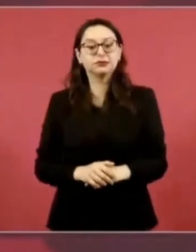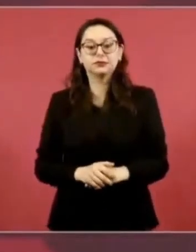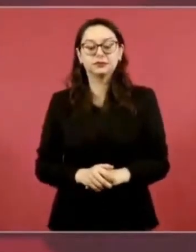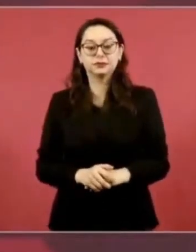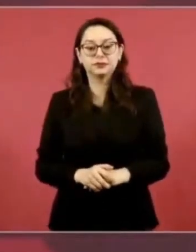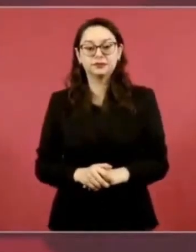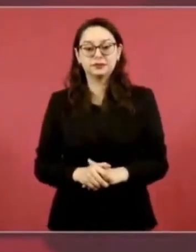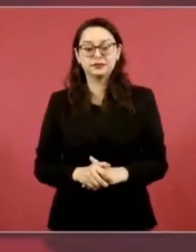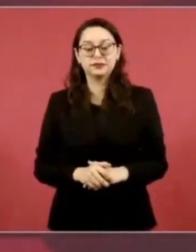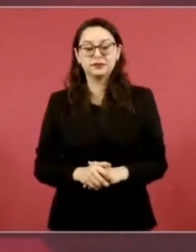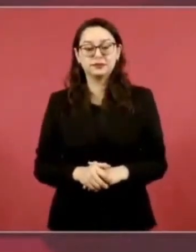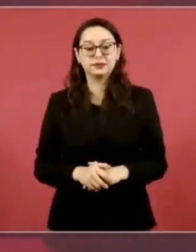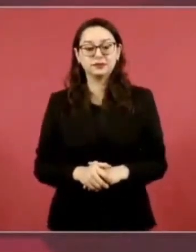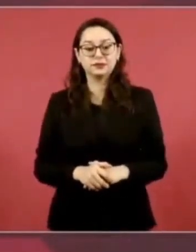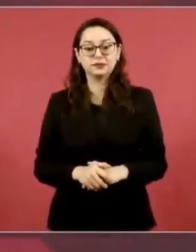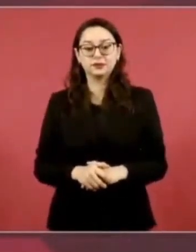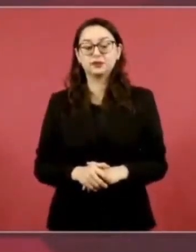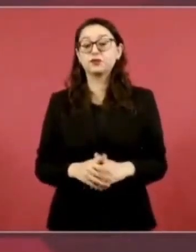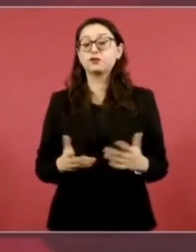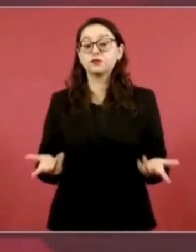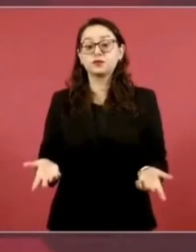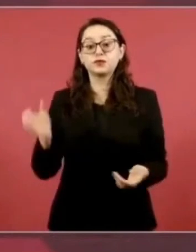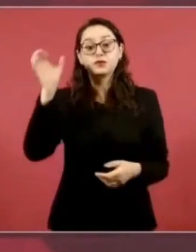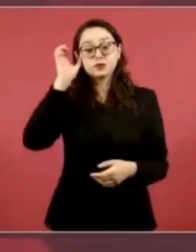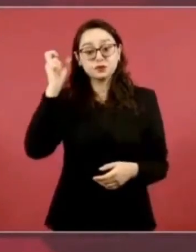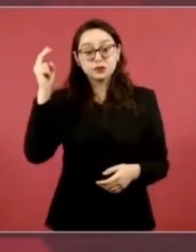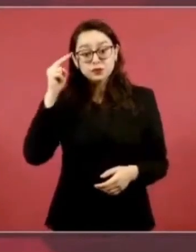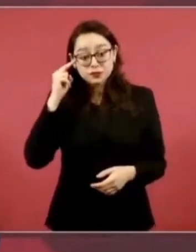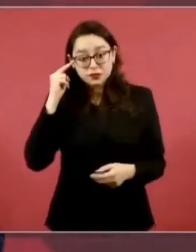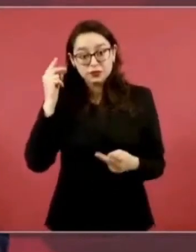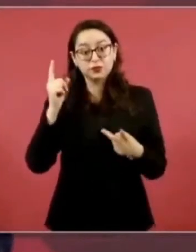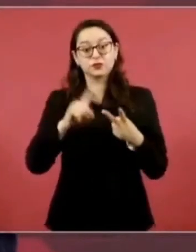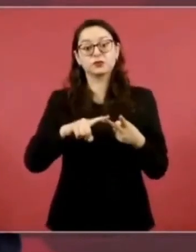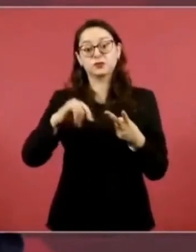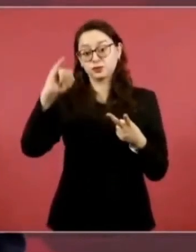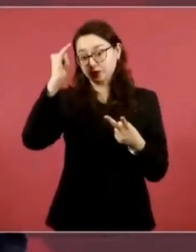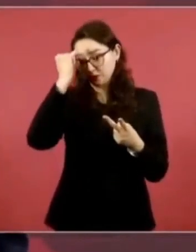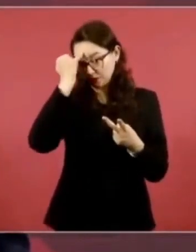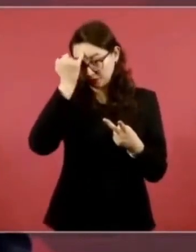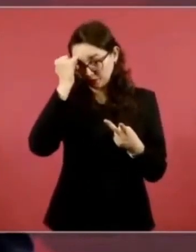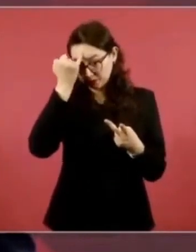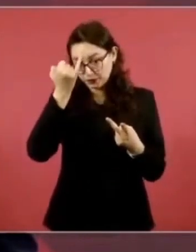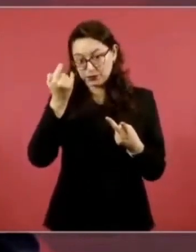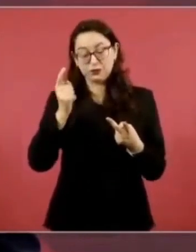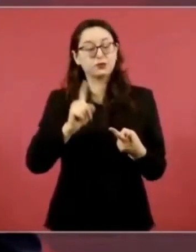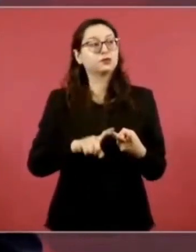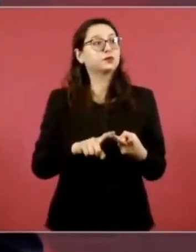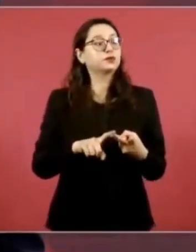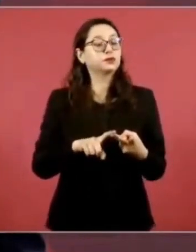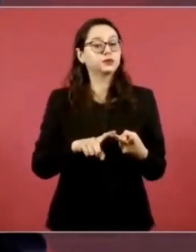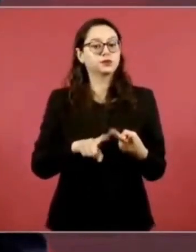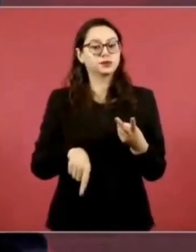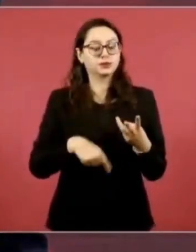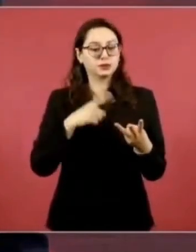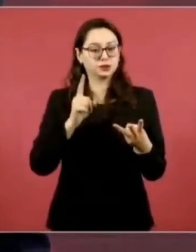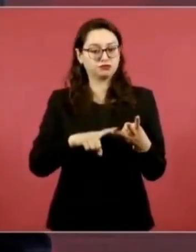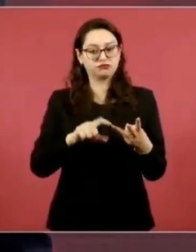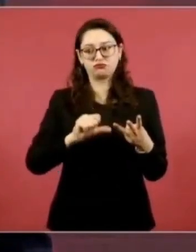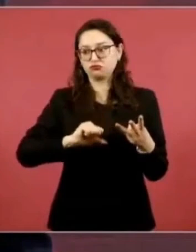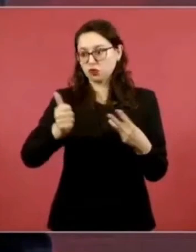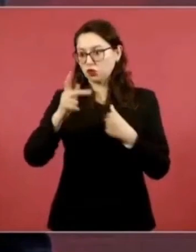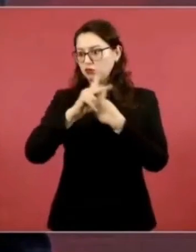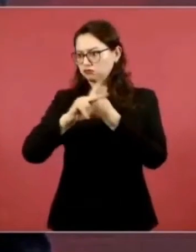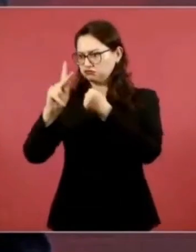Puede ser China, puede ser la India, algunos otros,